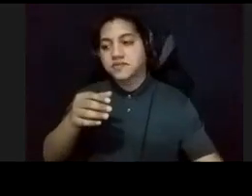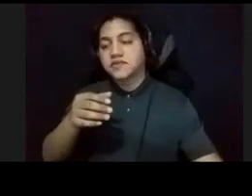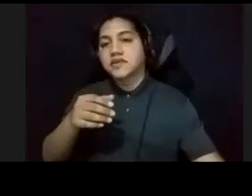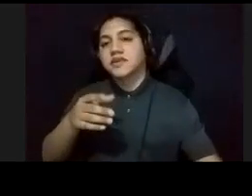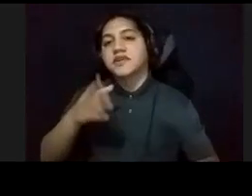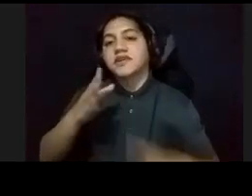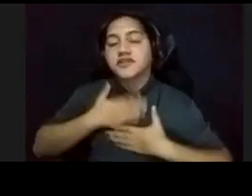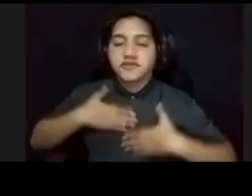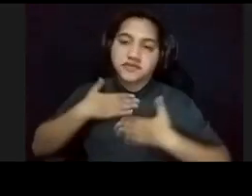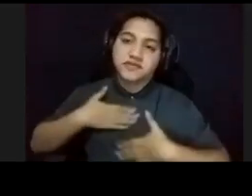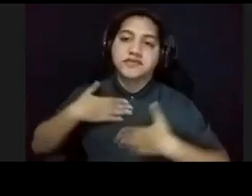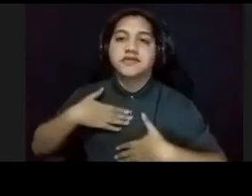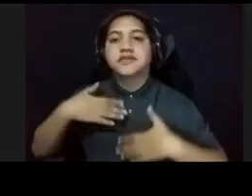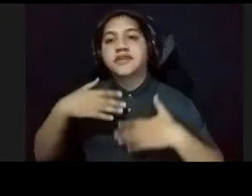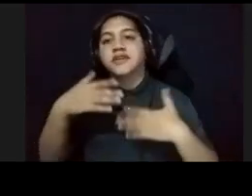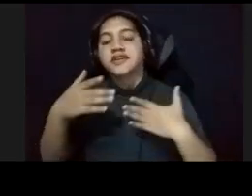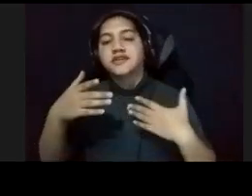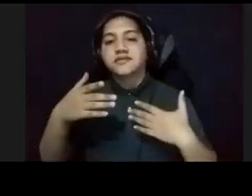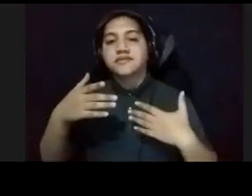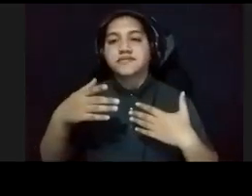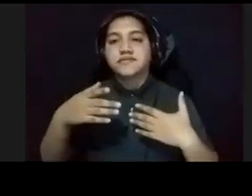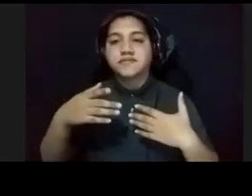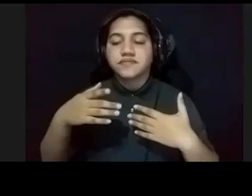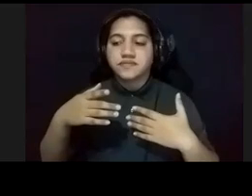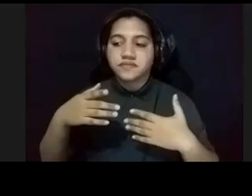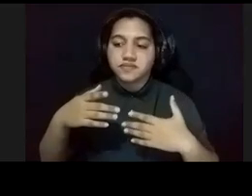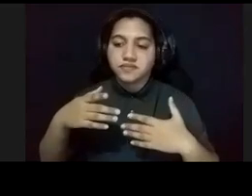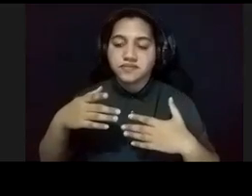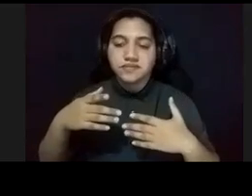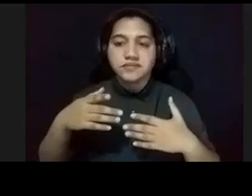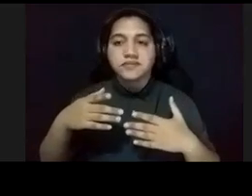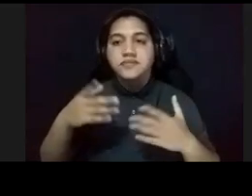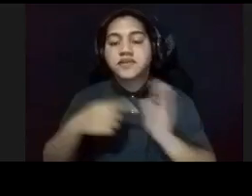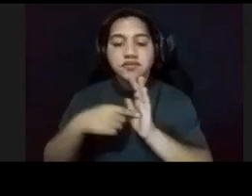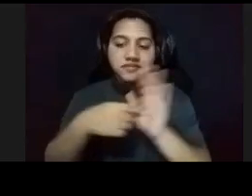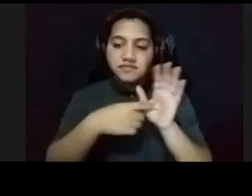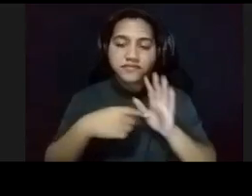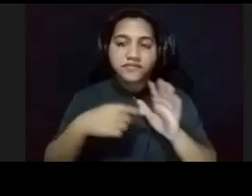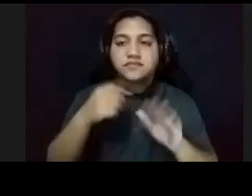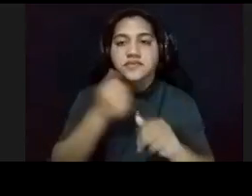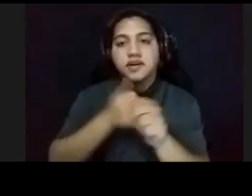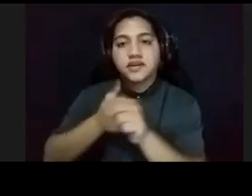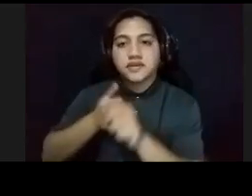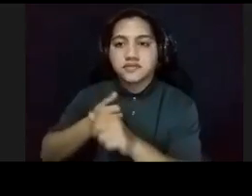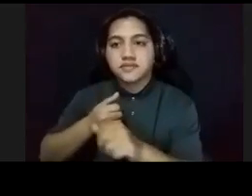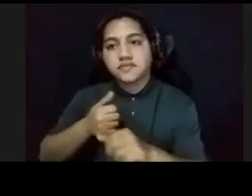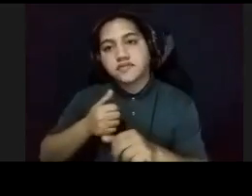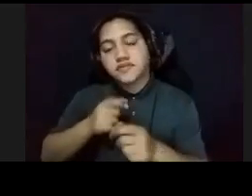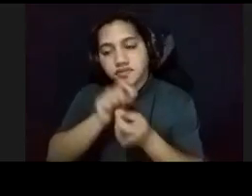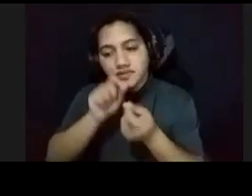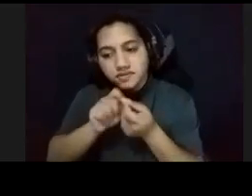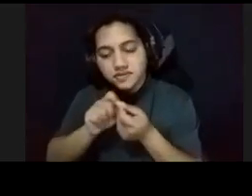él en el catálogo, del pintor del pueblo, de una de sus exposiciones, cada una de sus obras, los detalles,